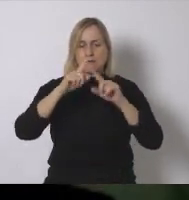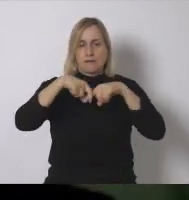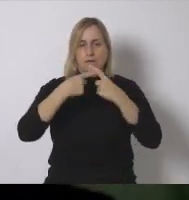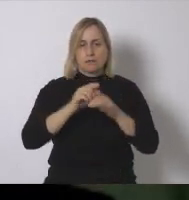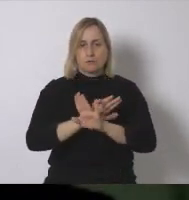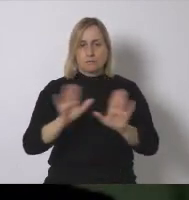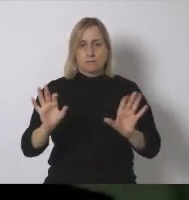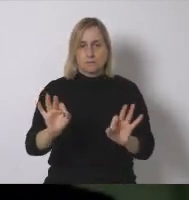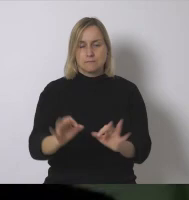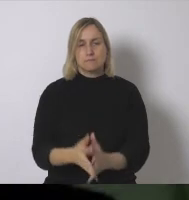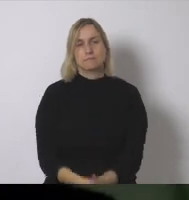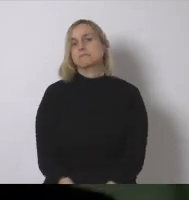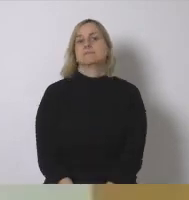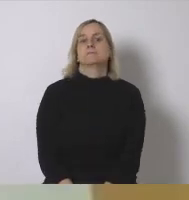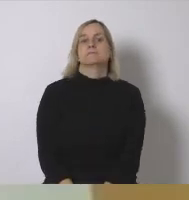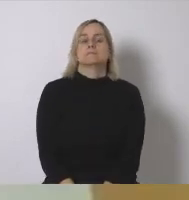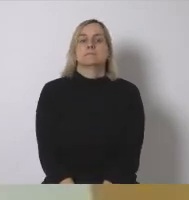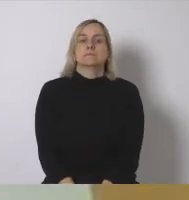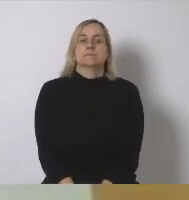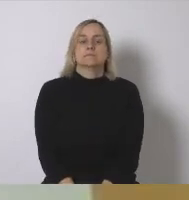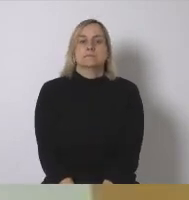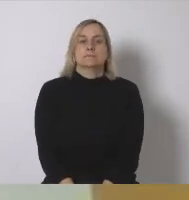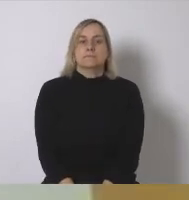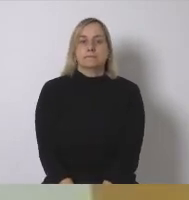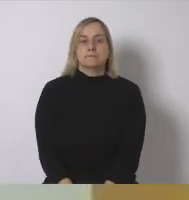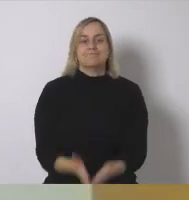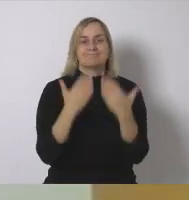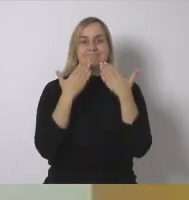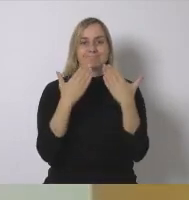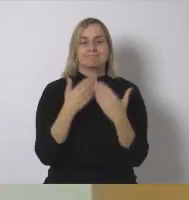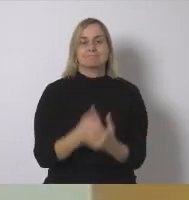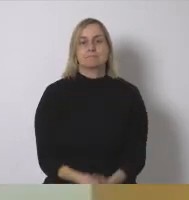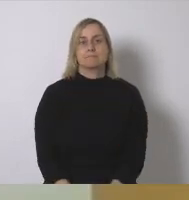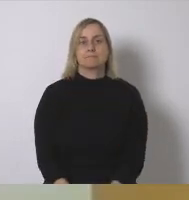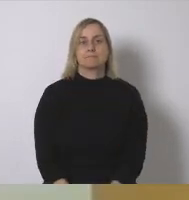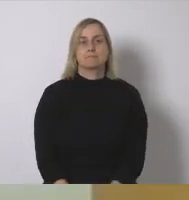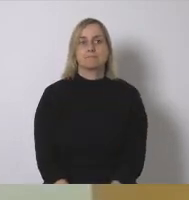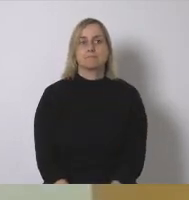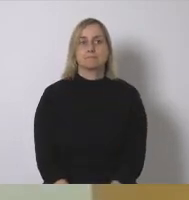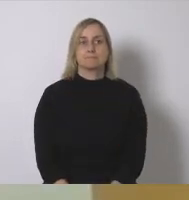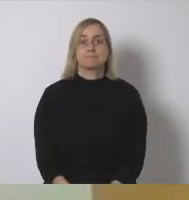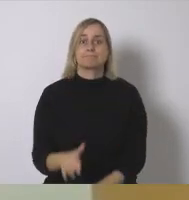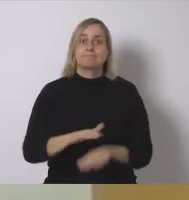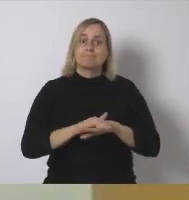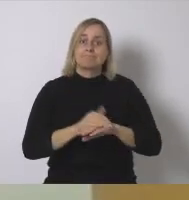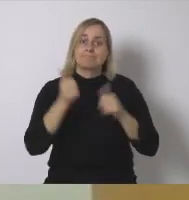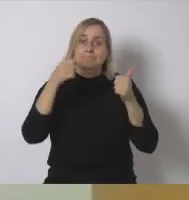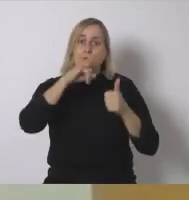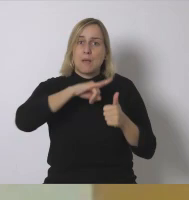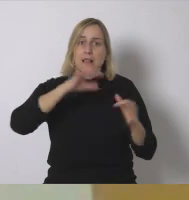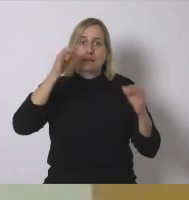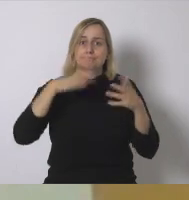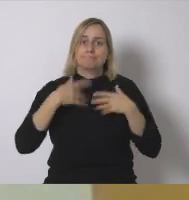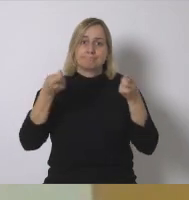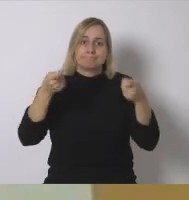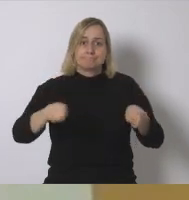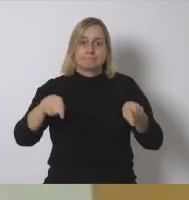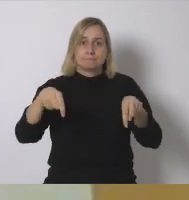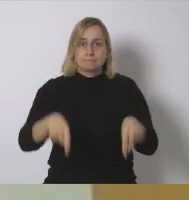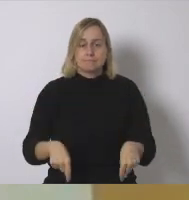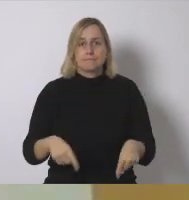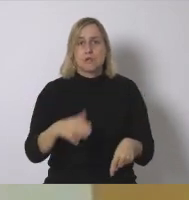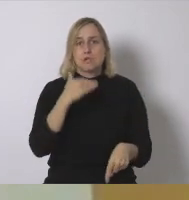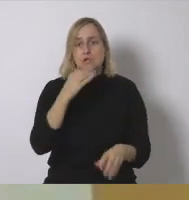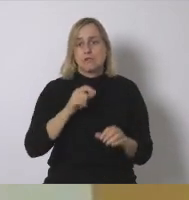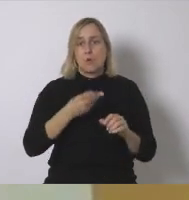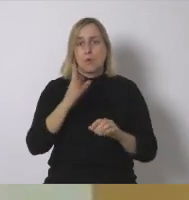en el que estamos desde hace 200 años y que sabemos que nos llevará al colapso muchas gracias Asunta me sabe mal pero